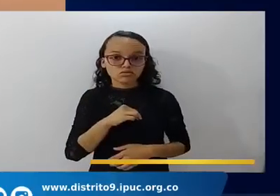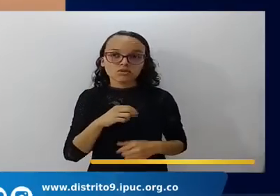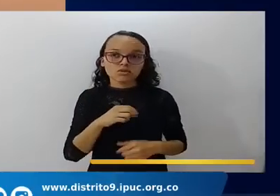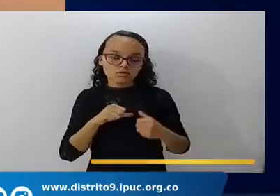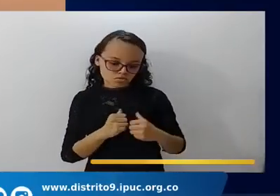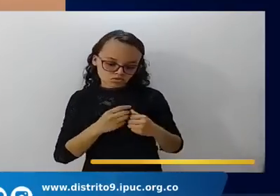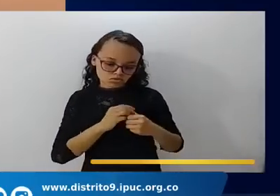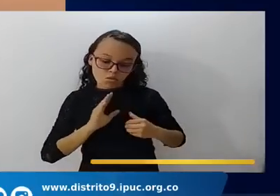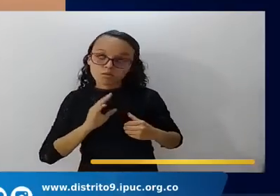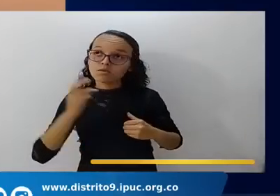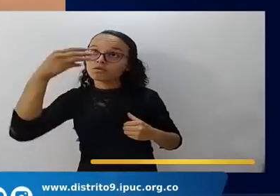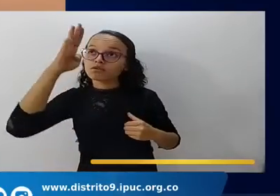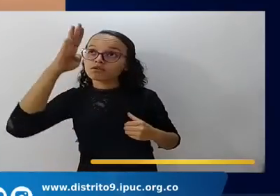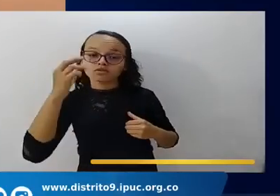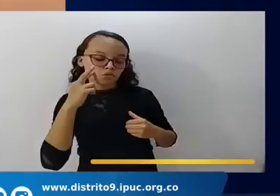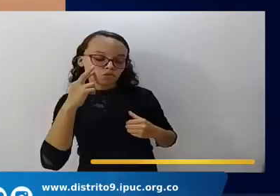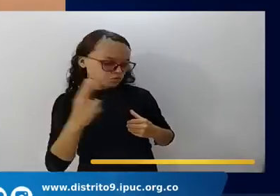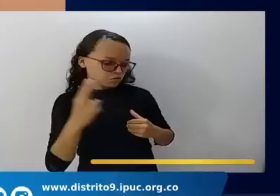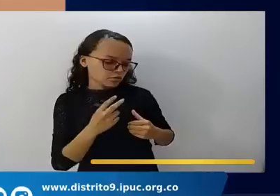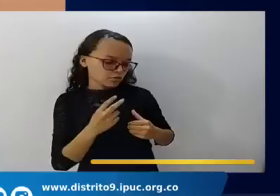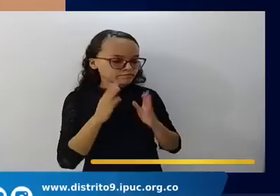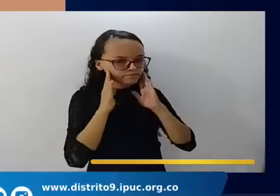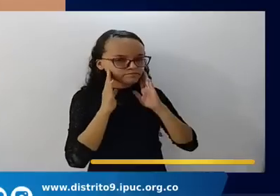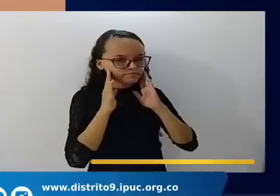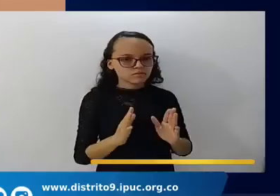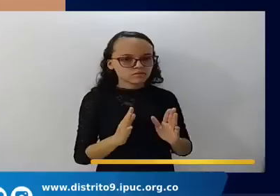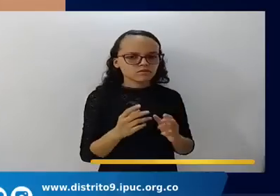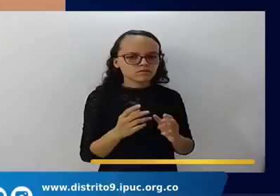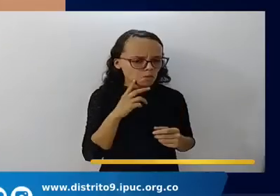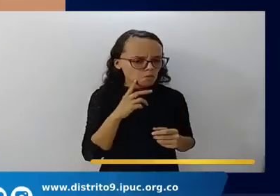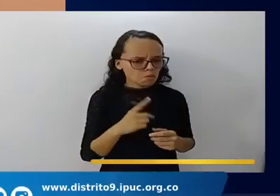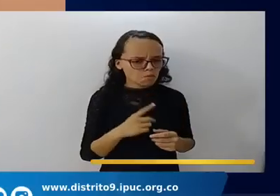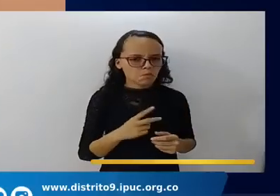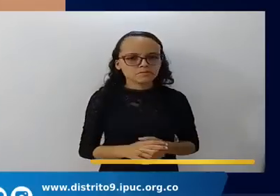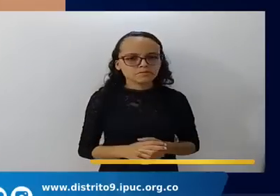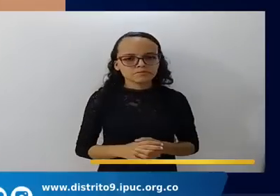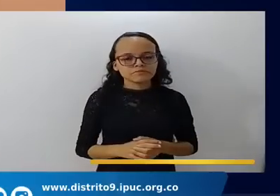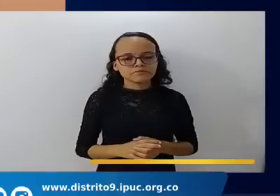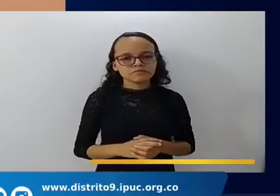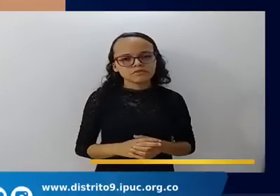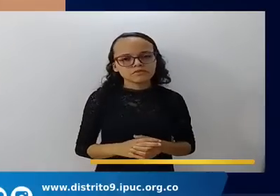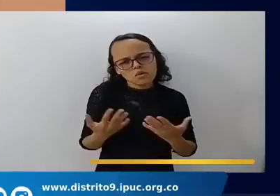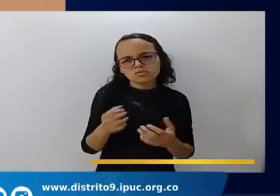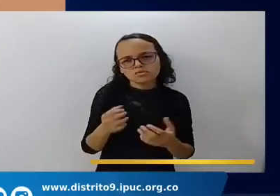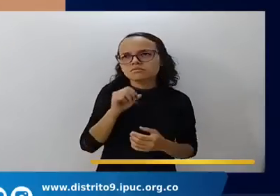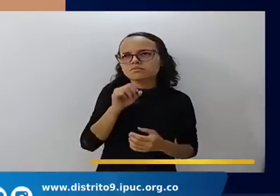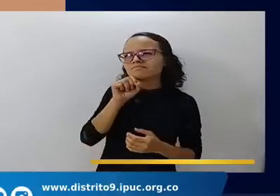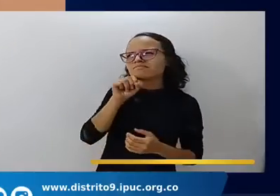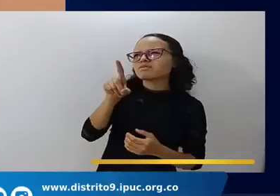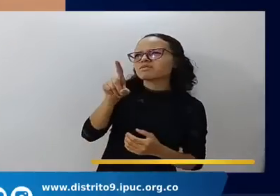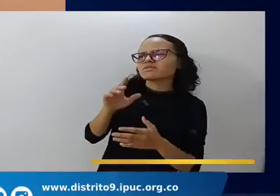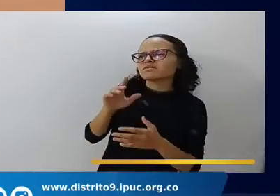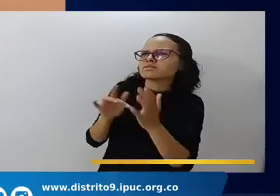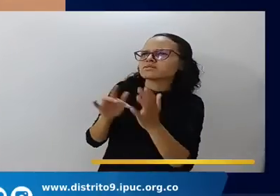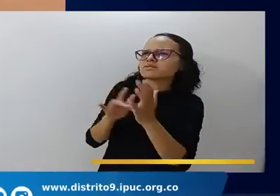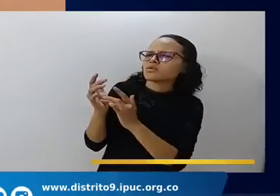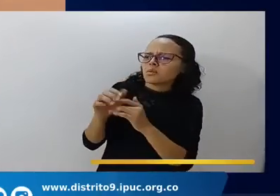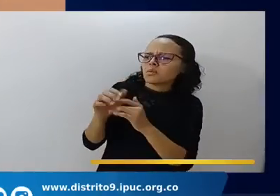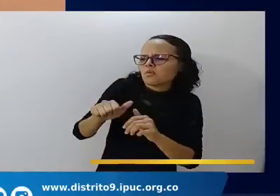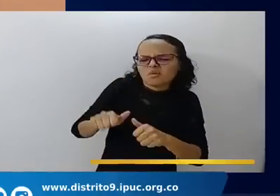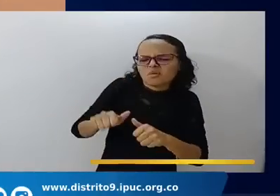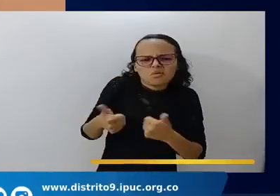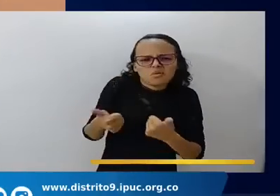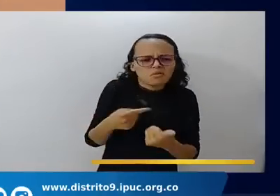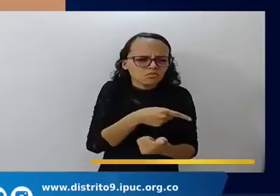muy en serio, ¿sabe? Dios se lo toma muy en serio. Y yo le preguntaba, Señor, ¿cómo hicieron ellos? ¿Cómo hicieron?